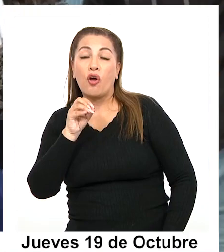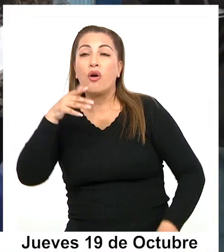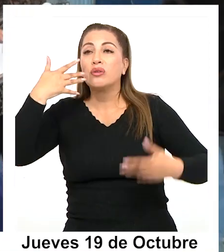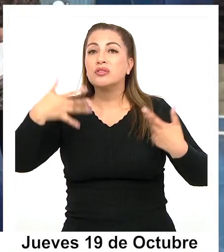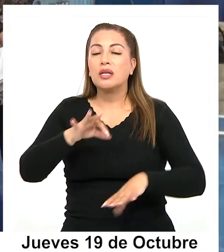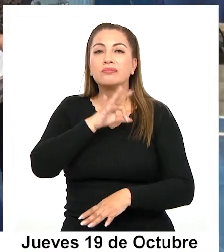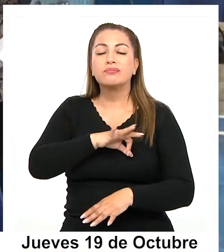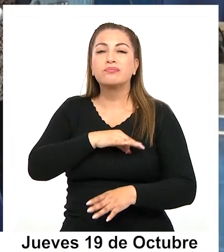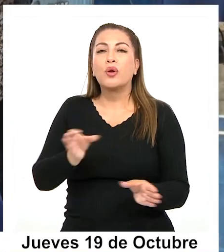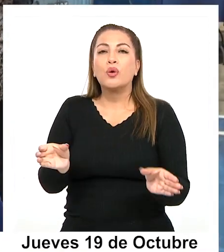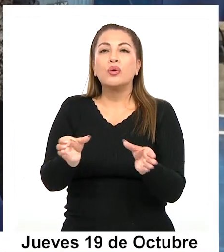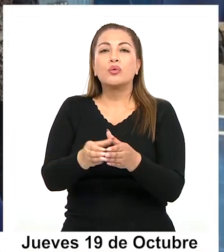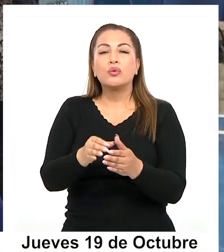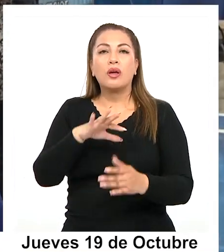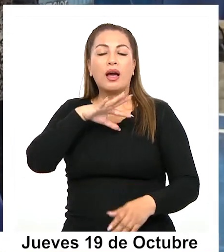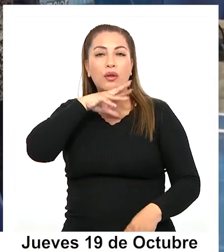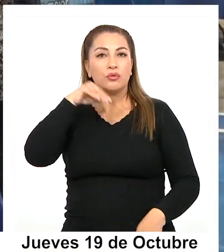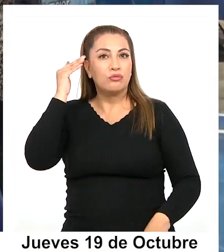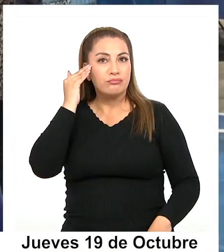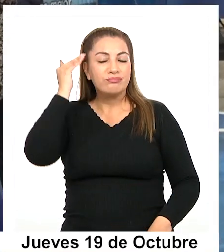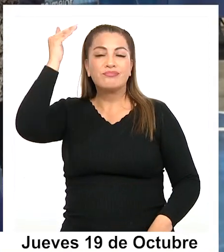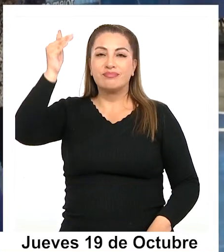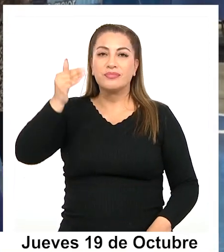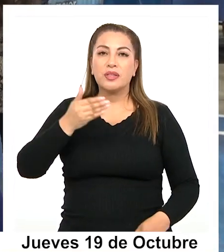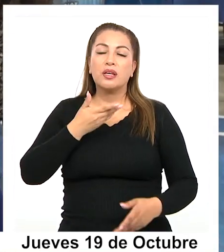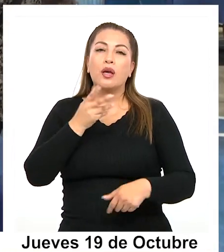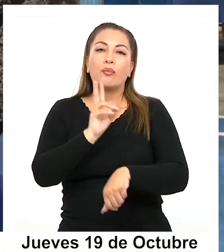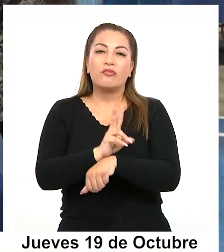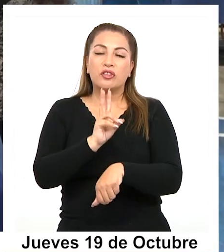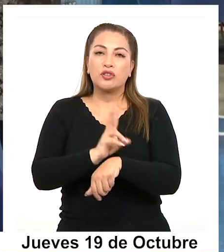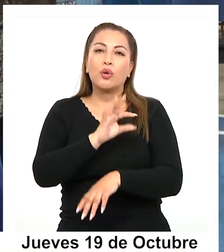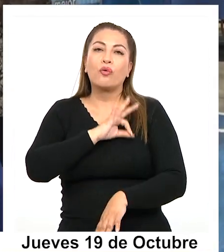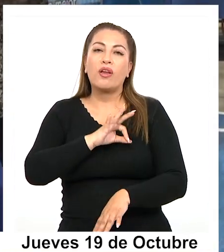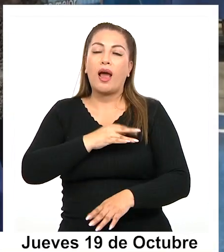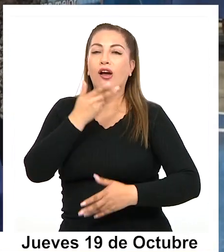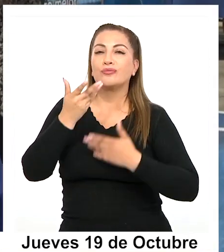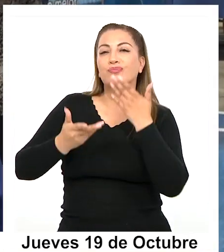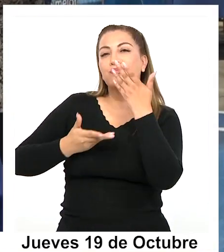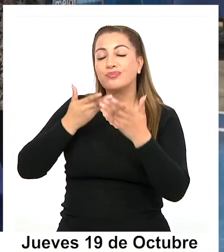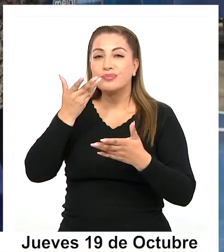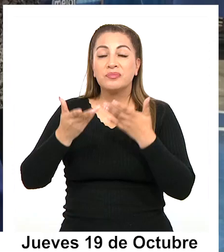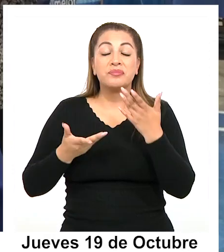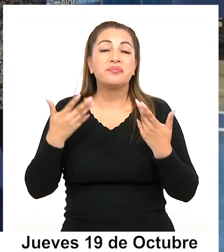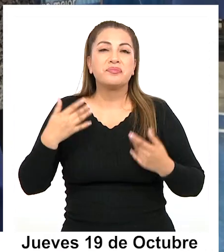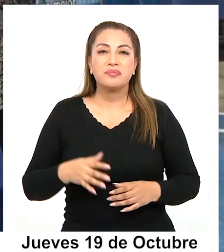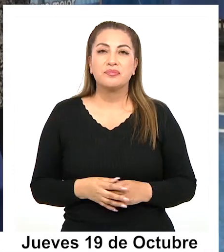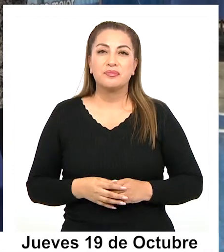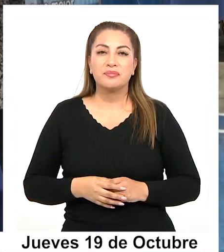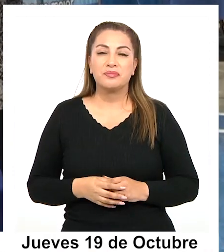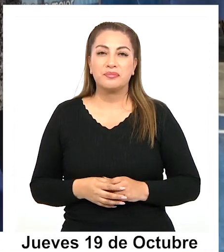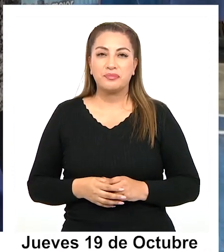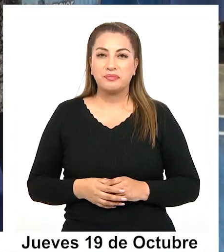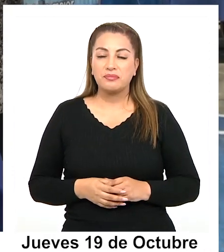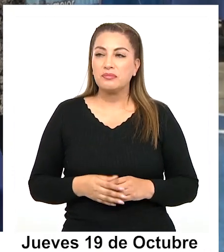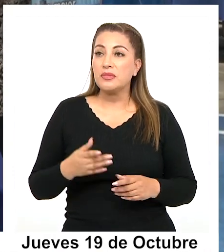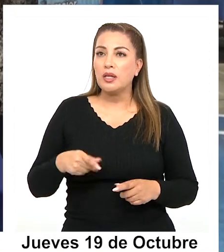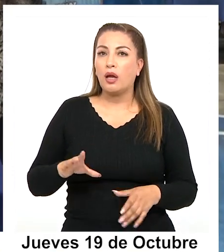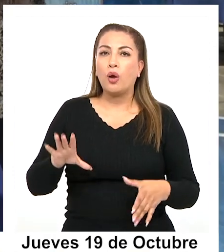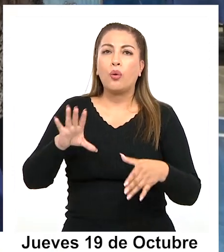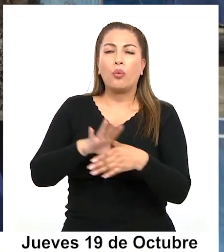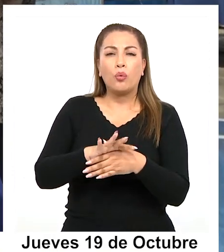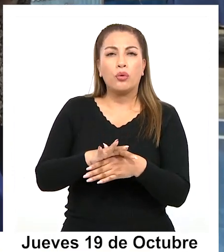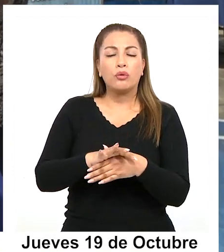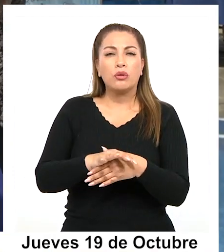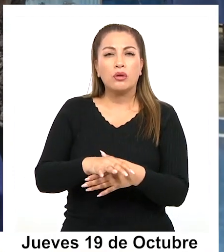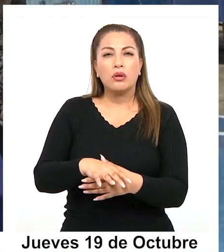formaron el club de adulto mayor y coro de profesores jubilados. Por lo tanto, y se empezaron a reunir los